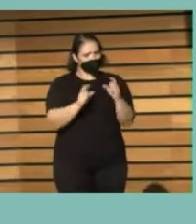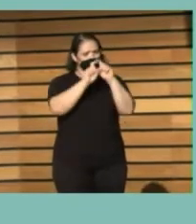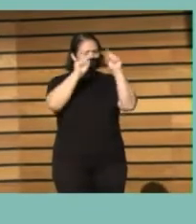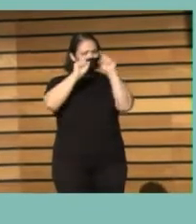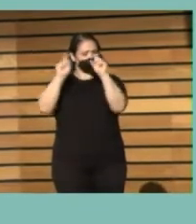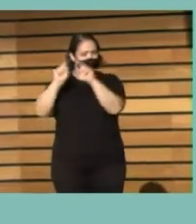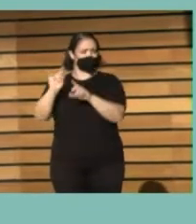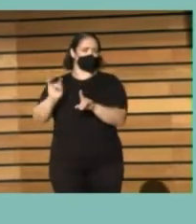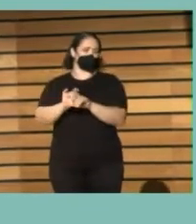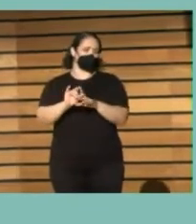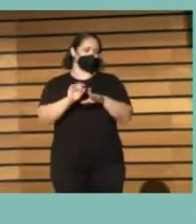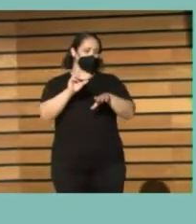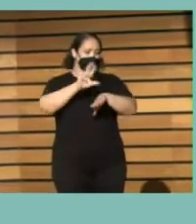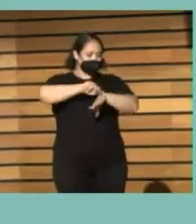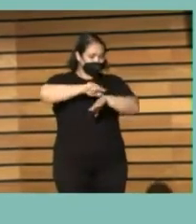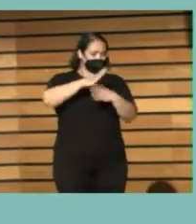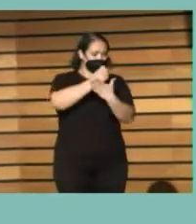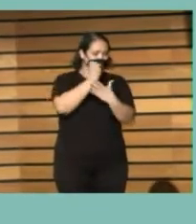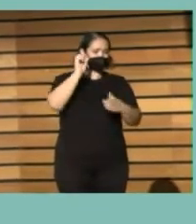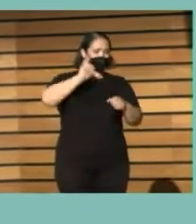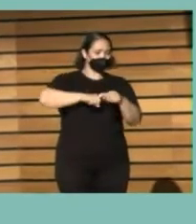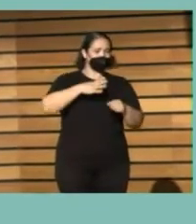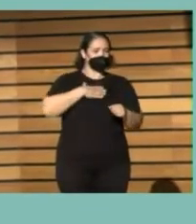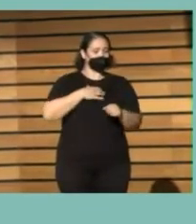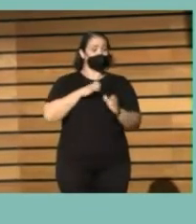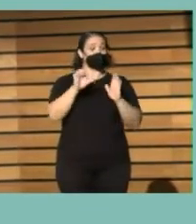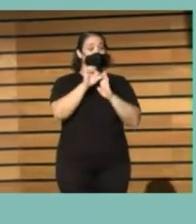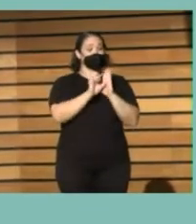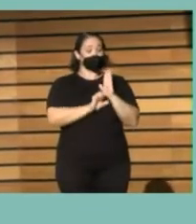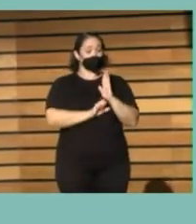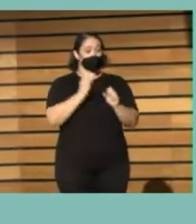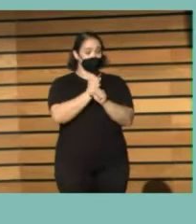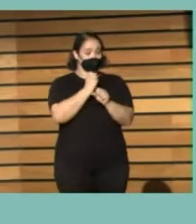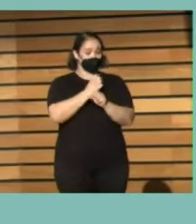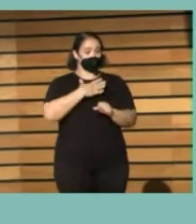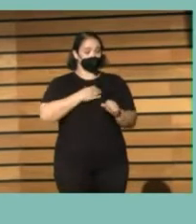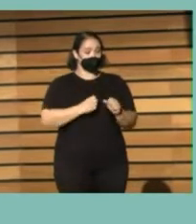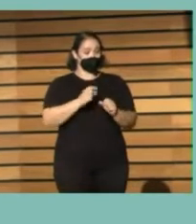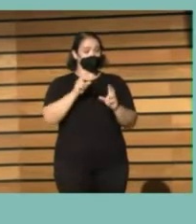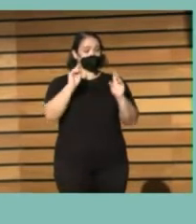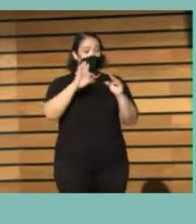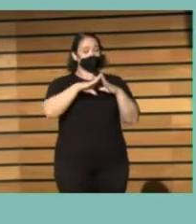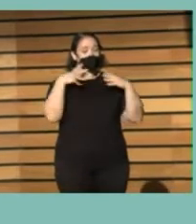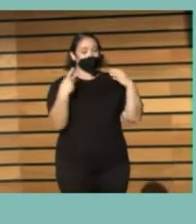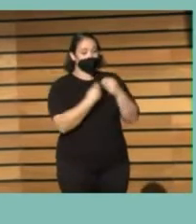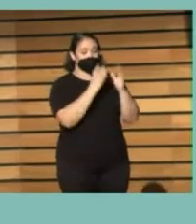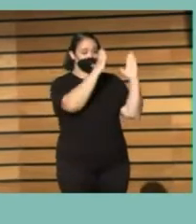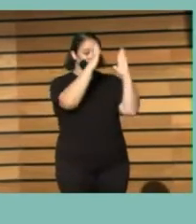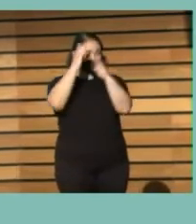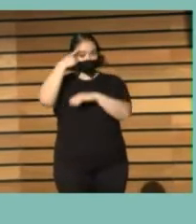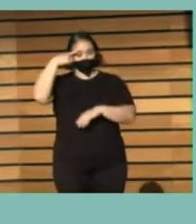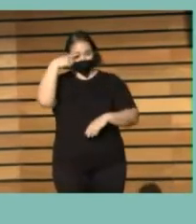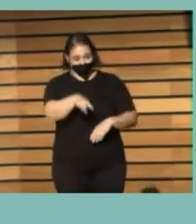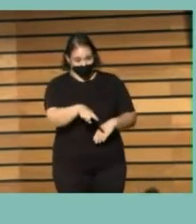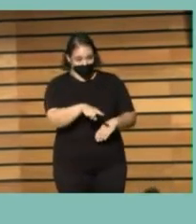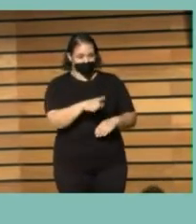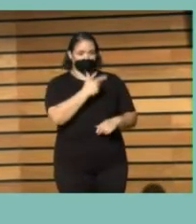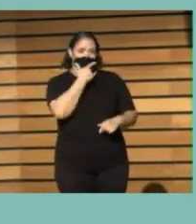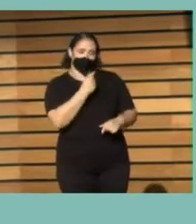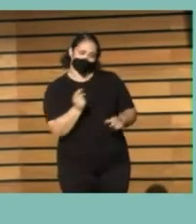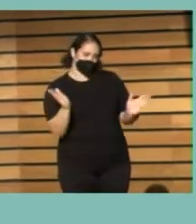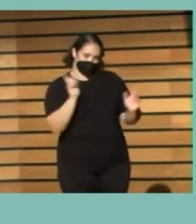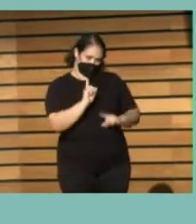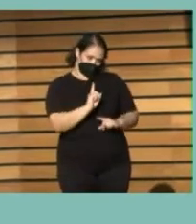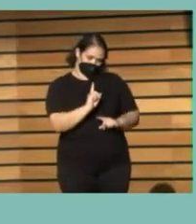parte de la arquitectura, que la Constitución y los Estatutos de Autonomía establecen en materia de bibliotecas que, como sabéis, no es sencilla.